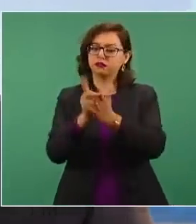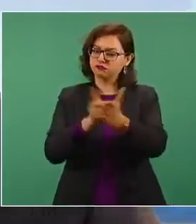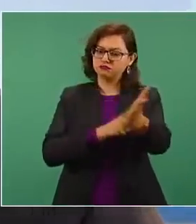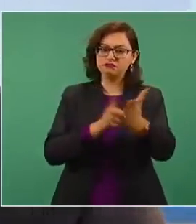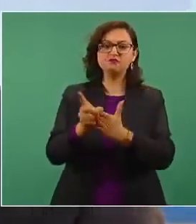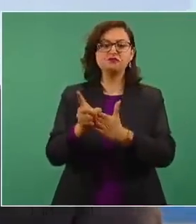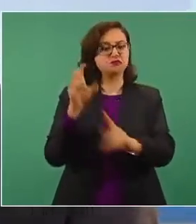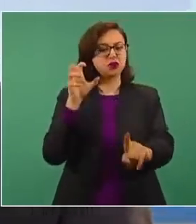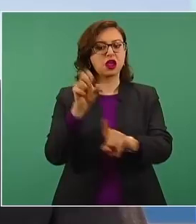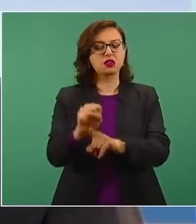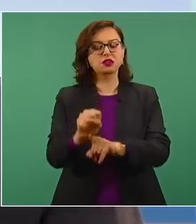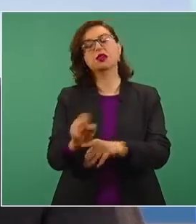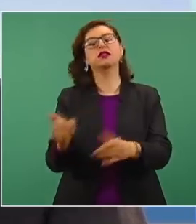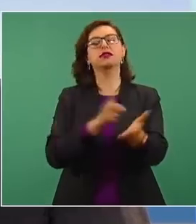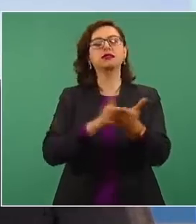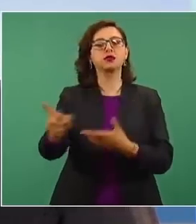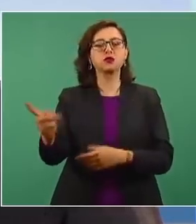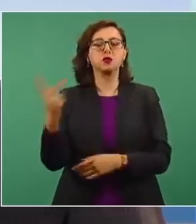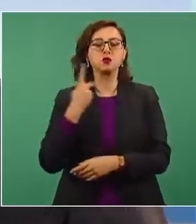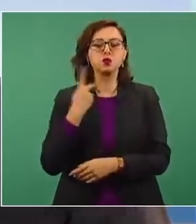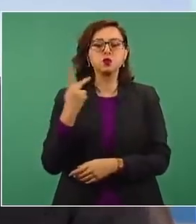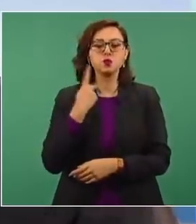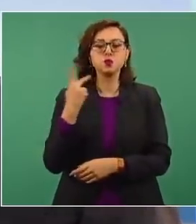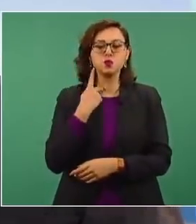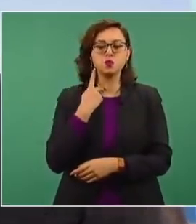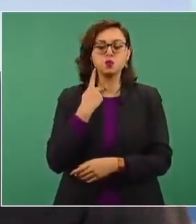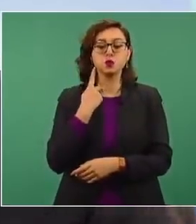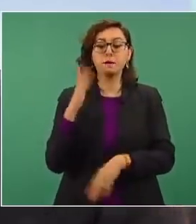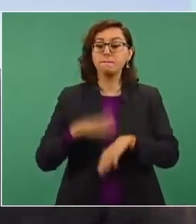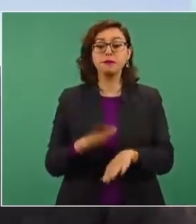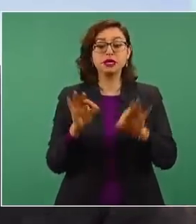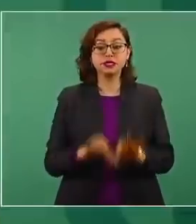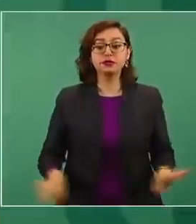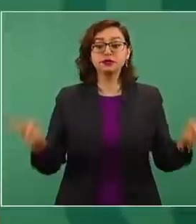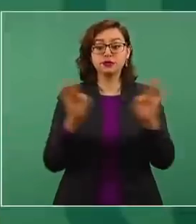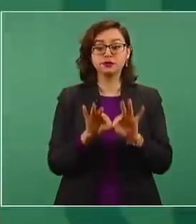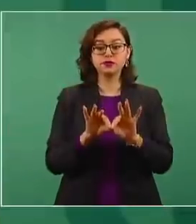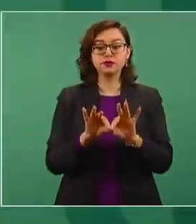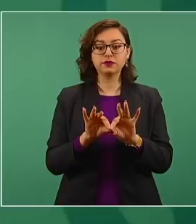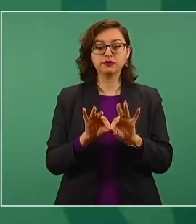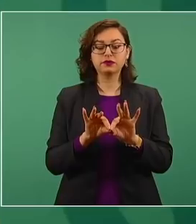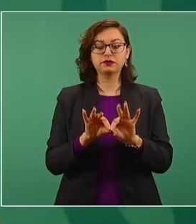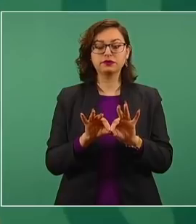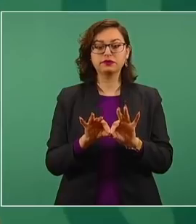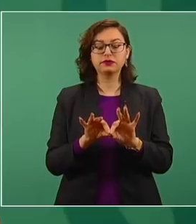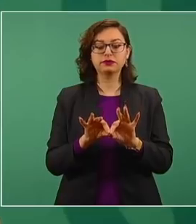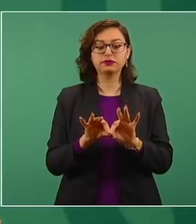políticos y sobre todo lo que tiene que ver